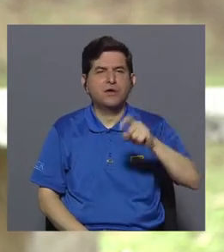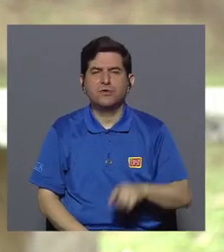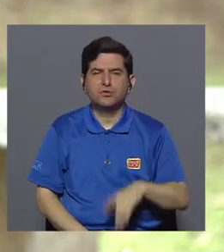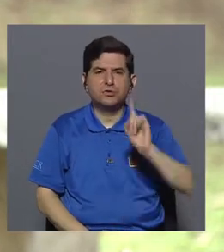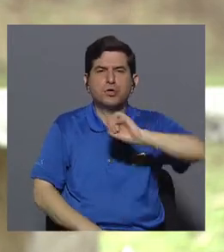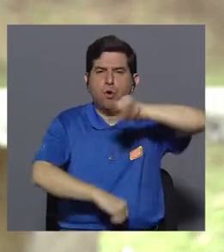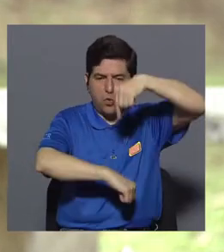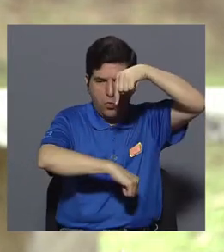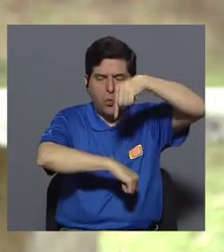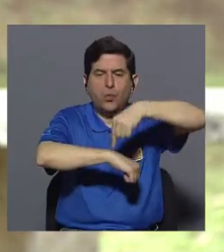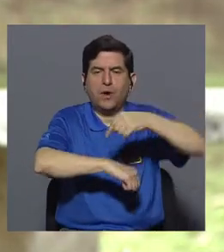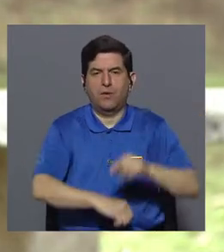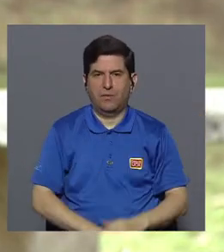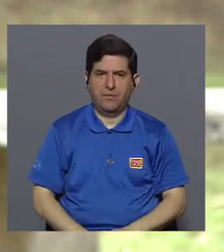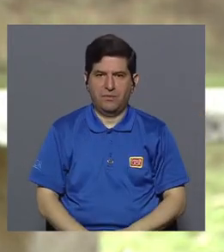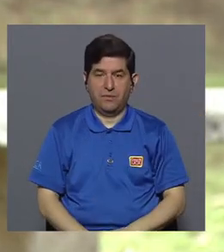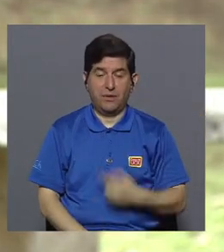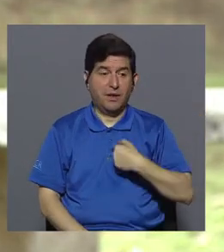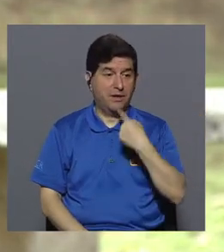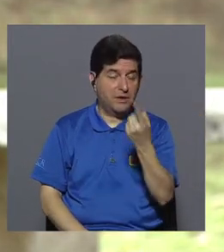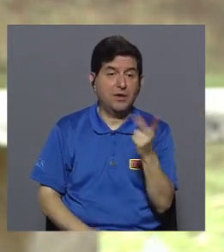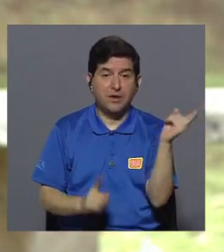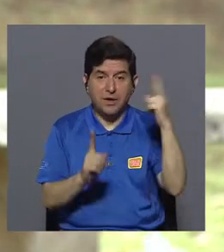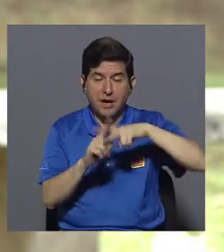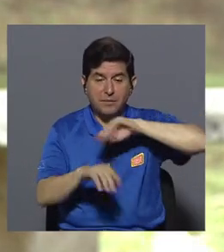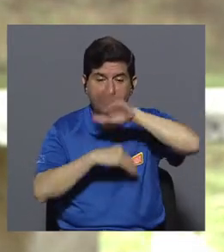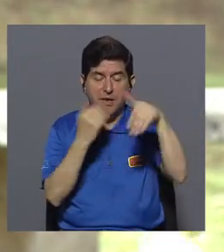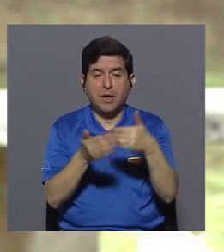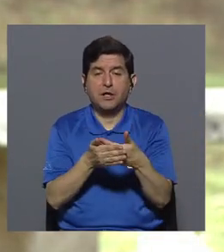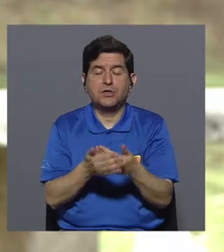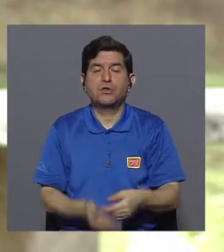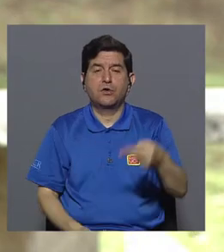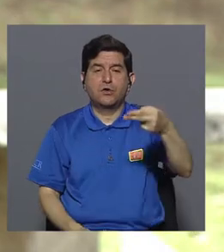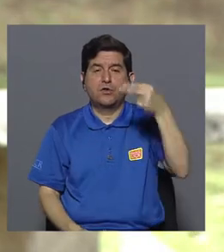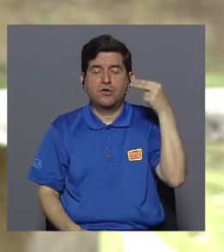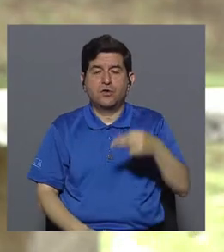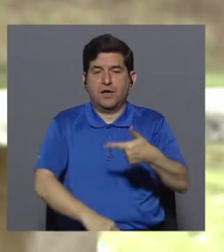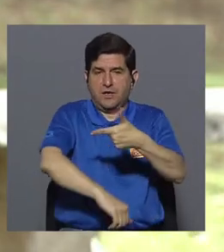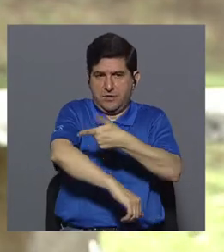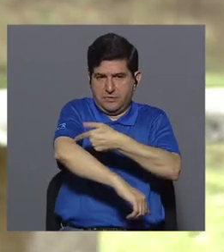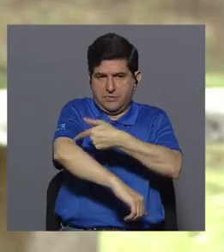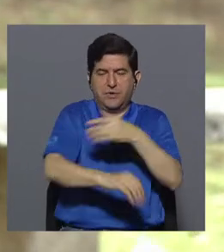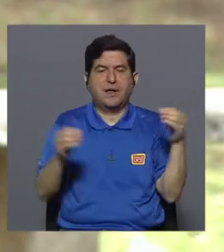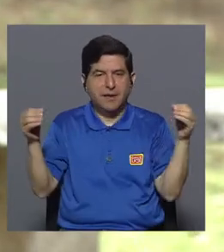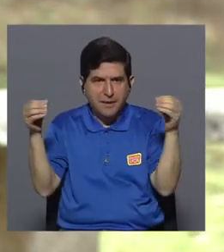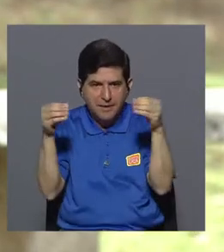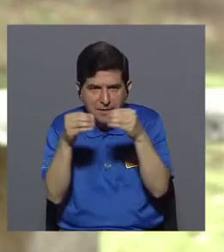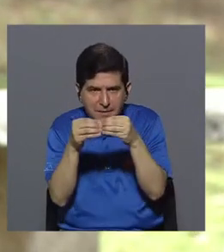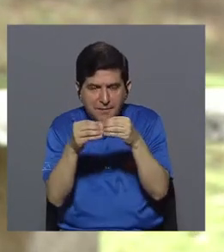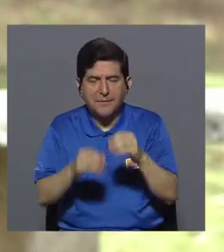aproximadamente una hora, que es en esa en la que le menciono que se le aplica todo el historial de enfermería más toda, bueno,